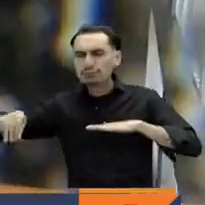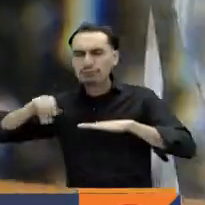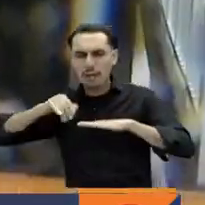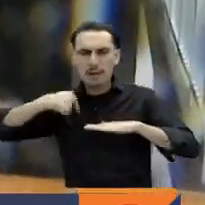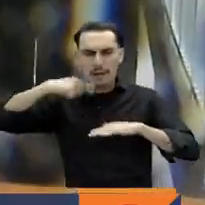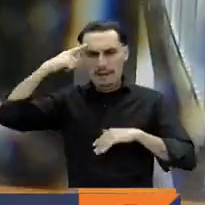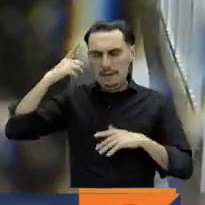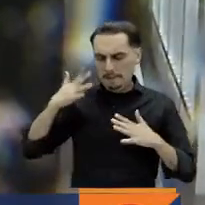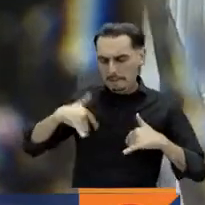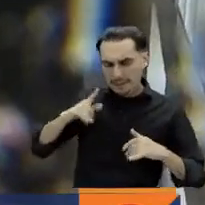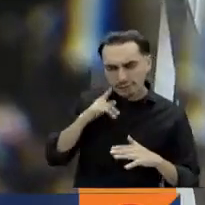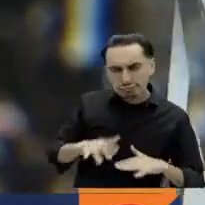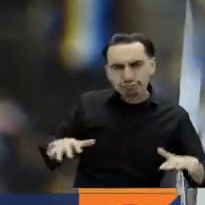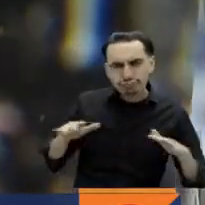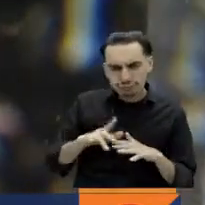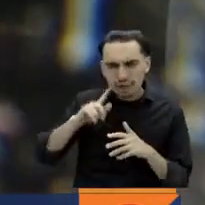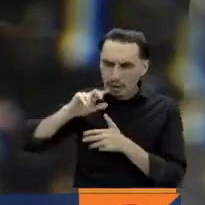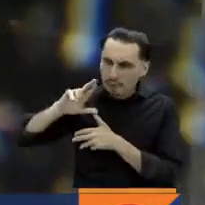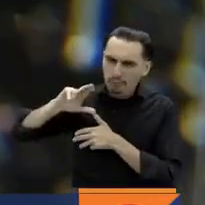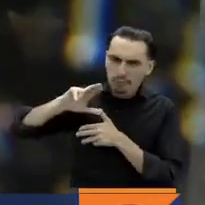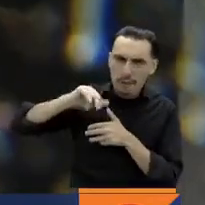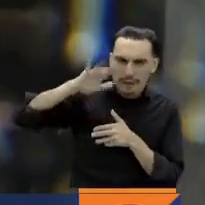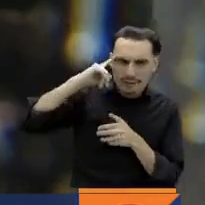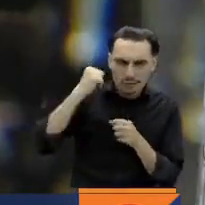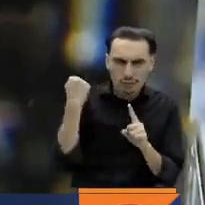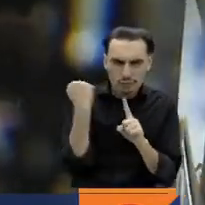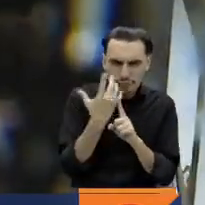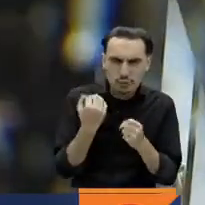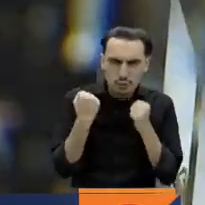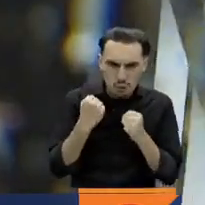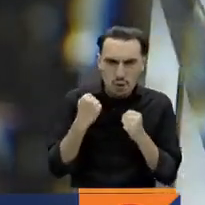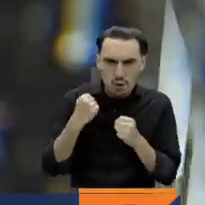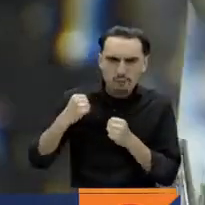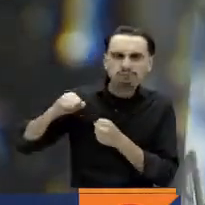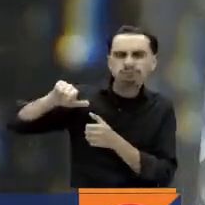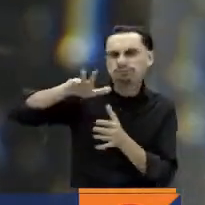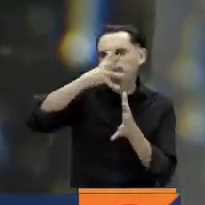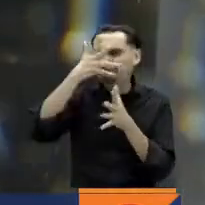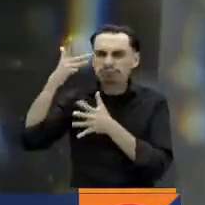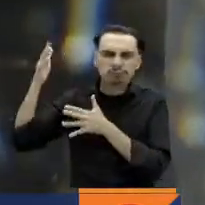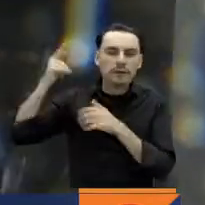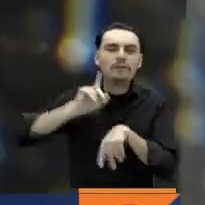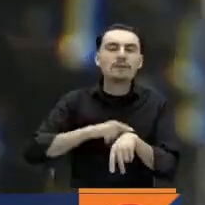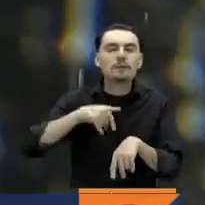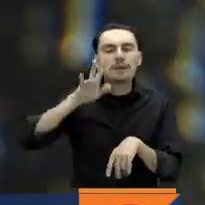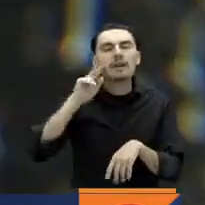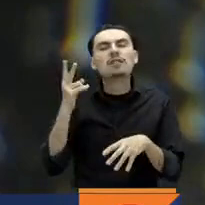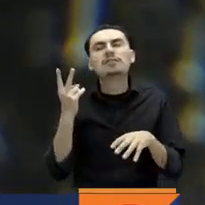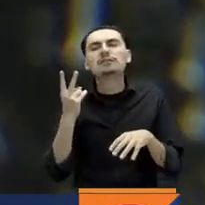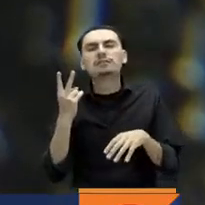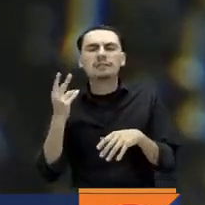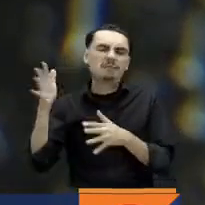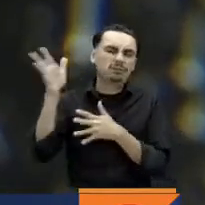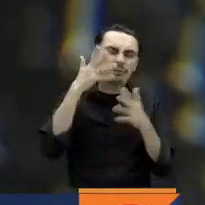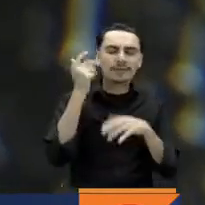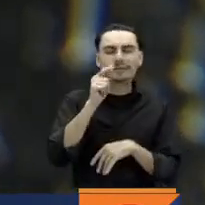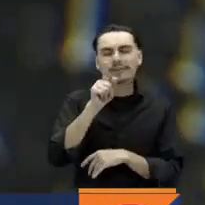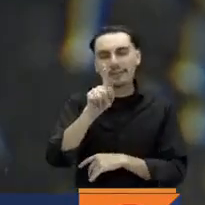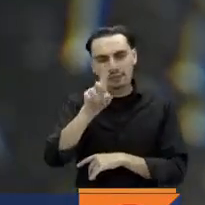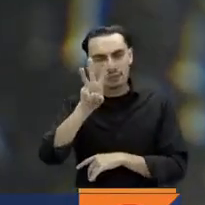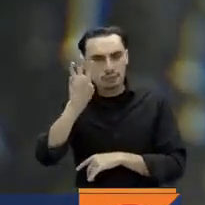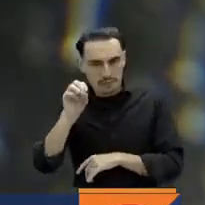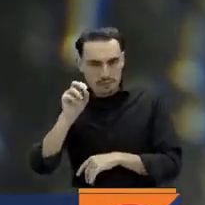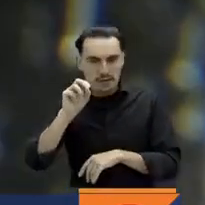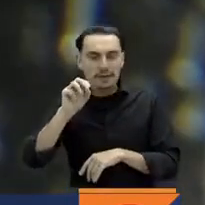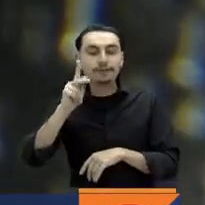de los sitios donde el huracán golpea a esta hora con mayor crudeza, vientos de más de 130 kilómetros por hora.